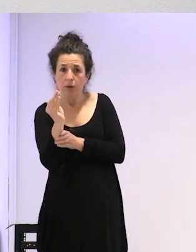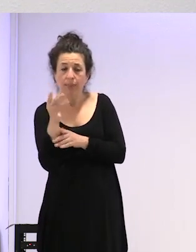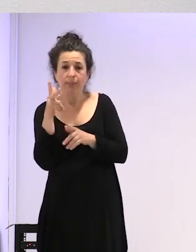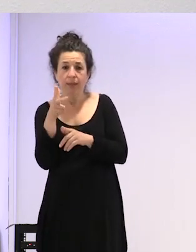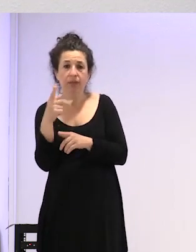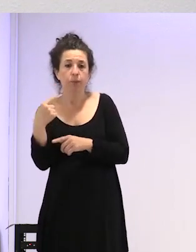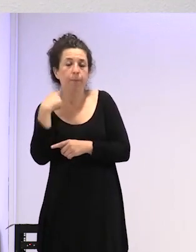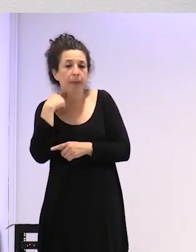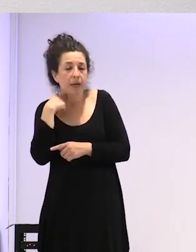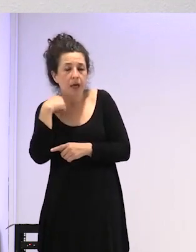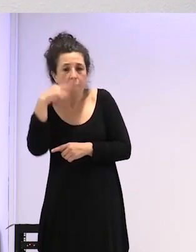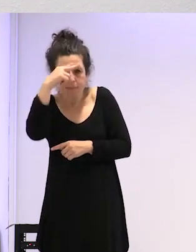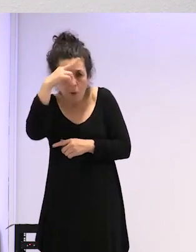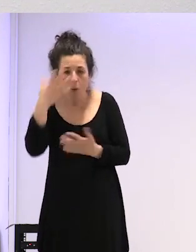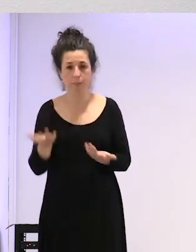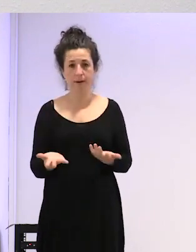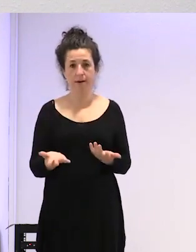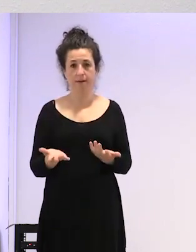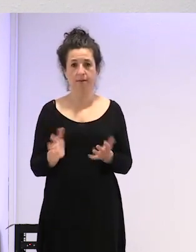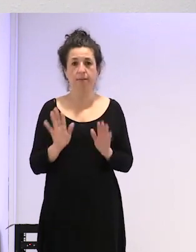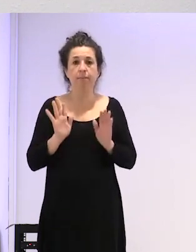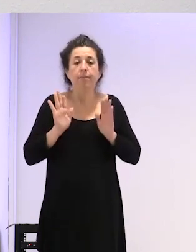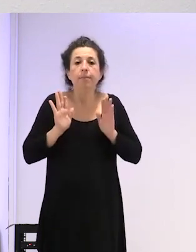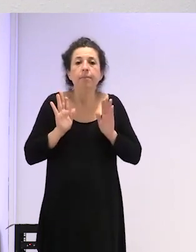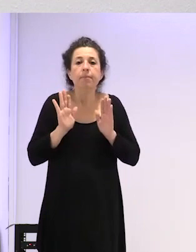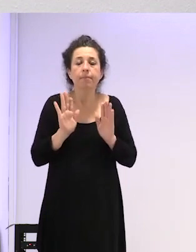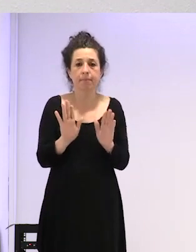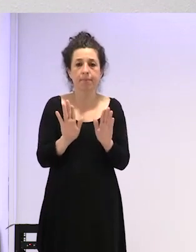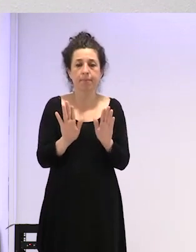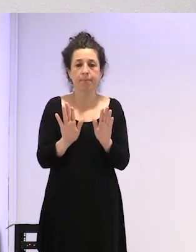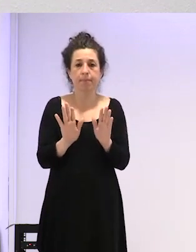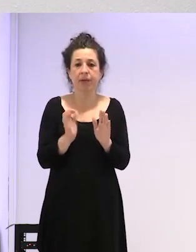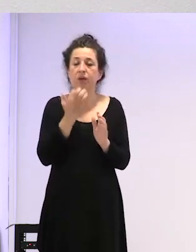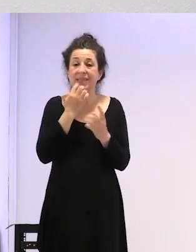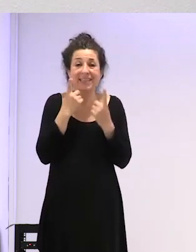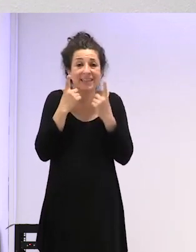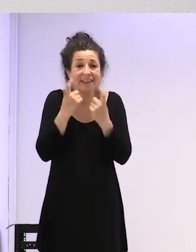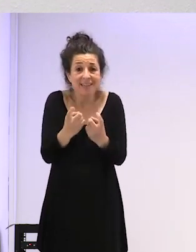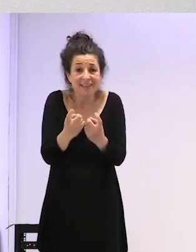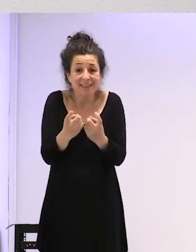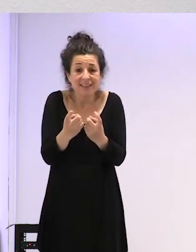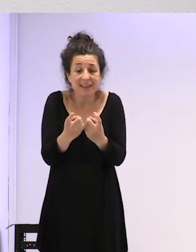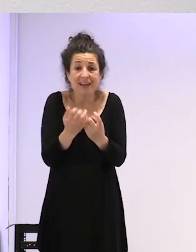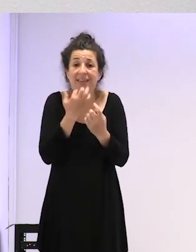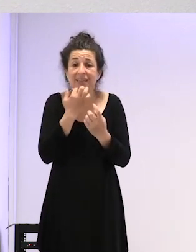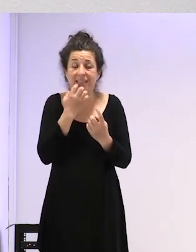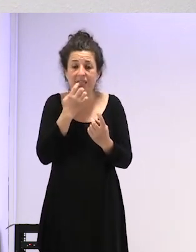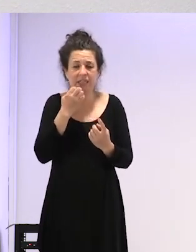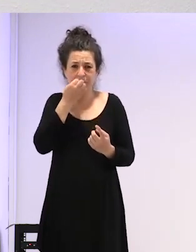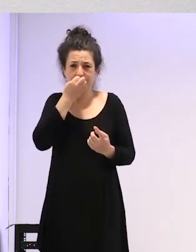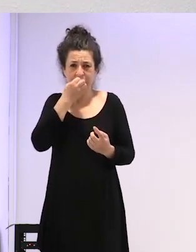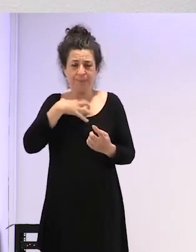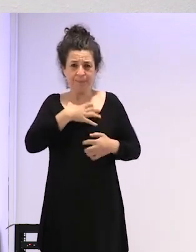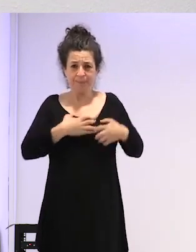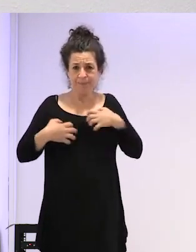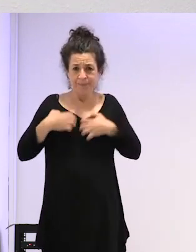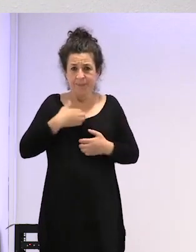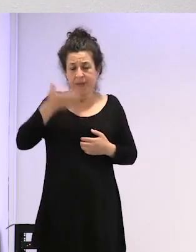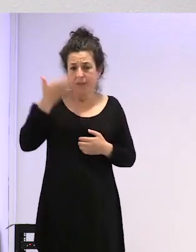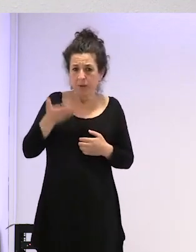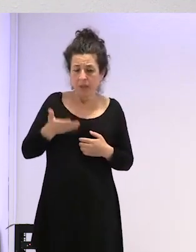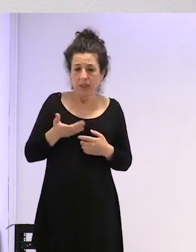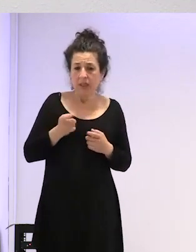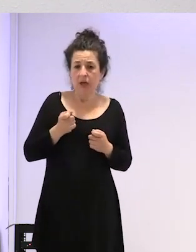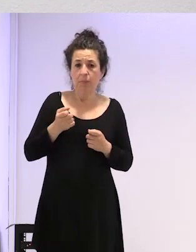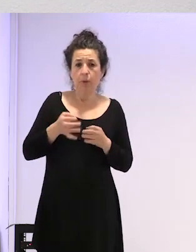¿vale? pero no que vamos a negar unos preparados si los necesita y si el malestar es importante y además la